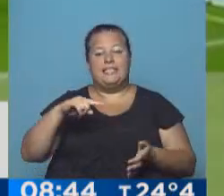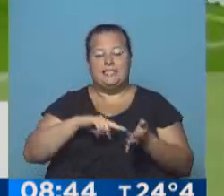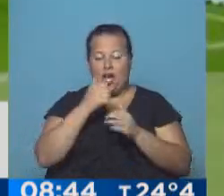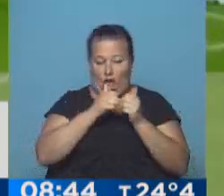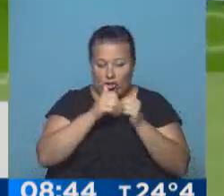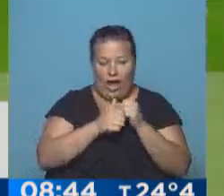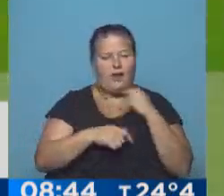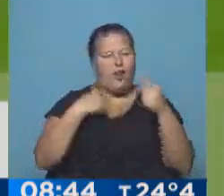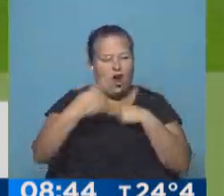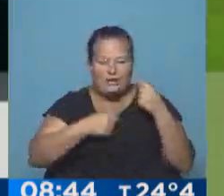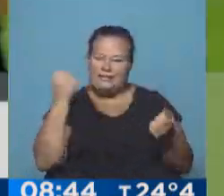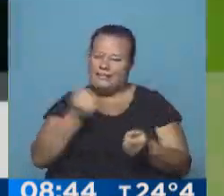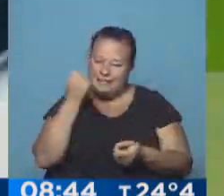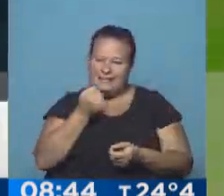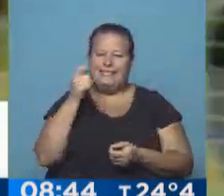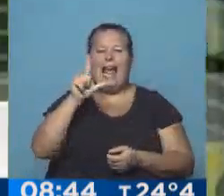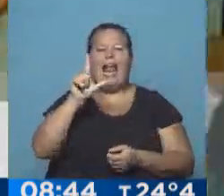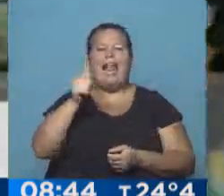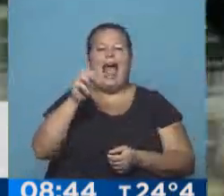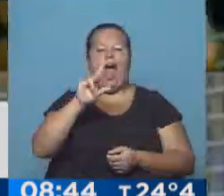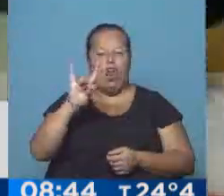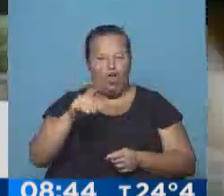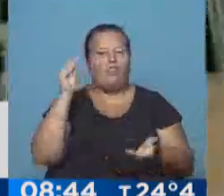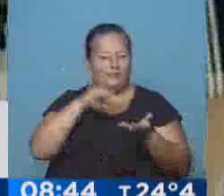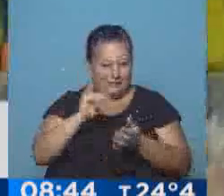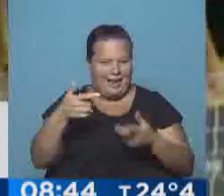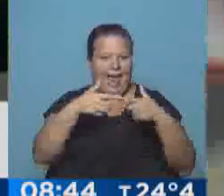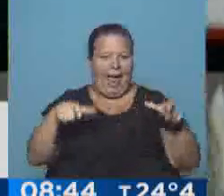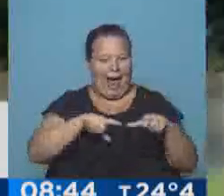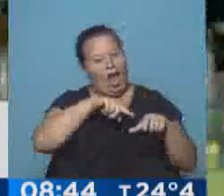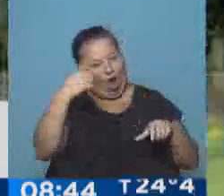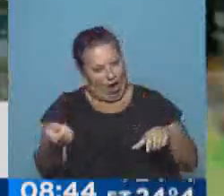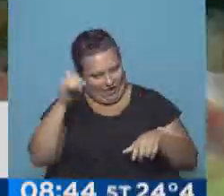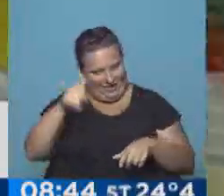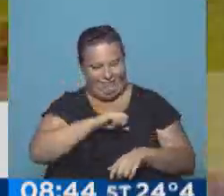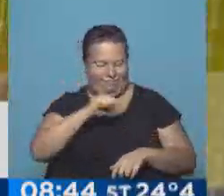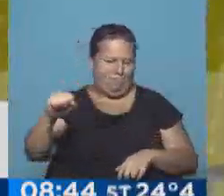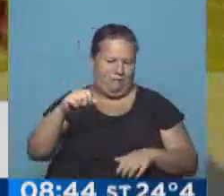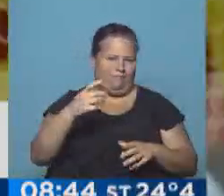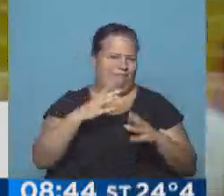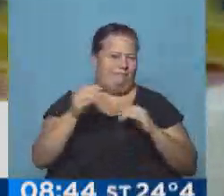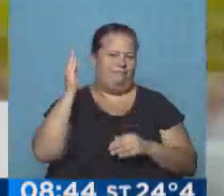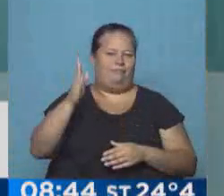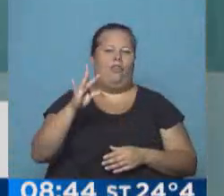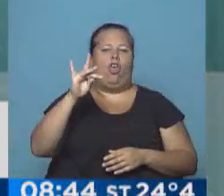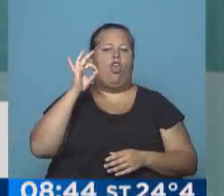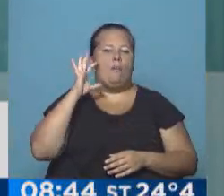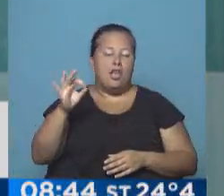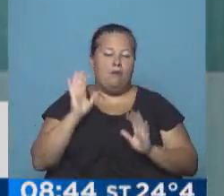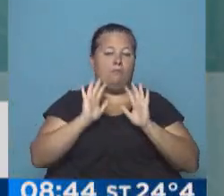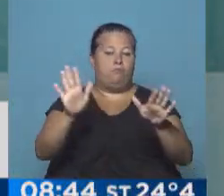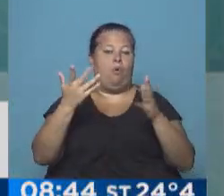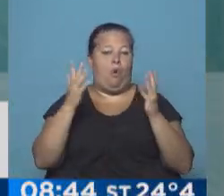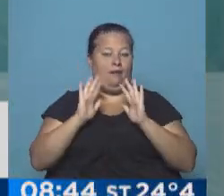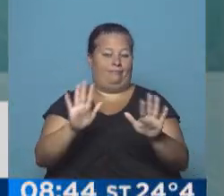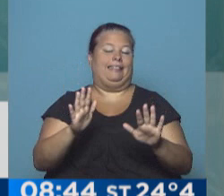siguió yendo al frente. La Rondo, esta vez sí, en el arco que le corresponde, clarísima falta sobre Domingo. Lo empuja